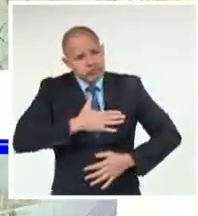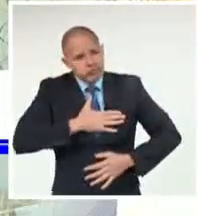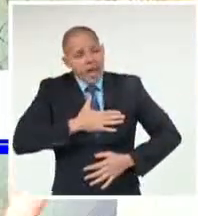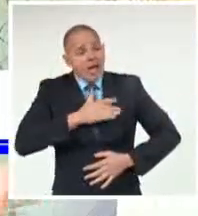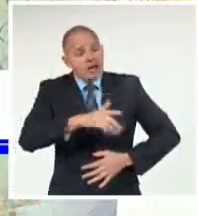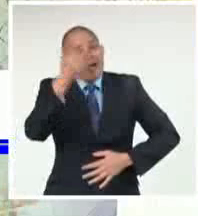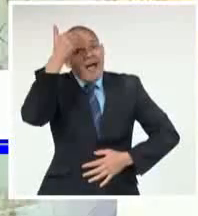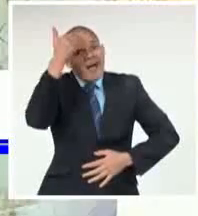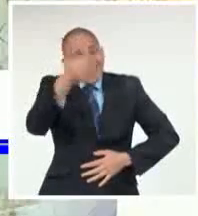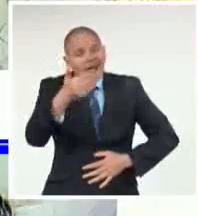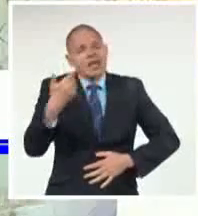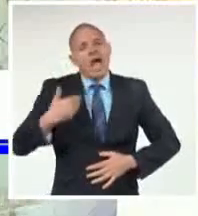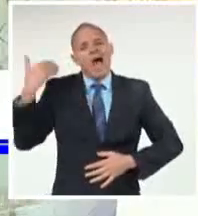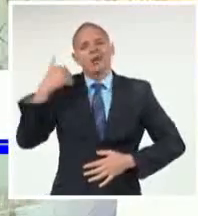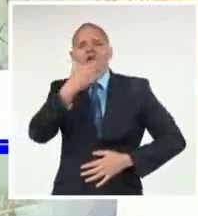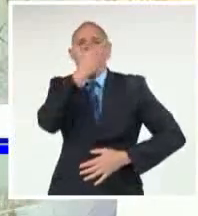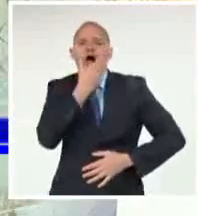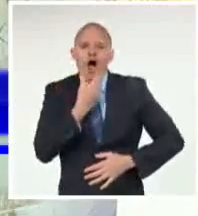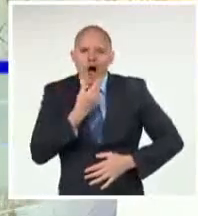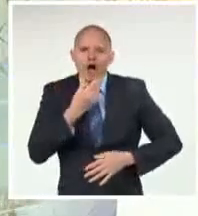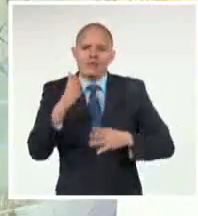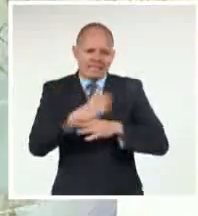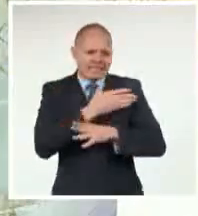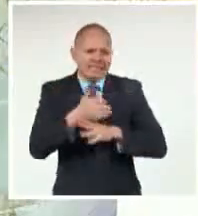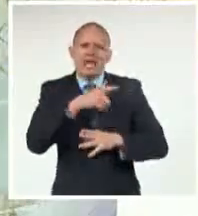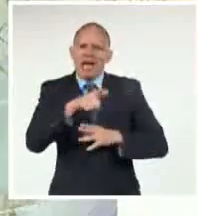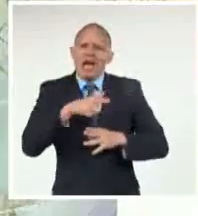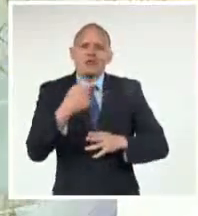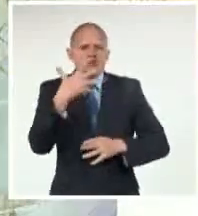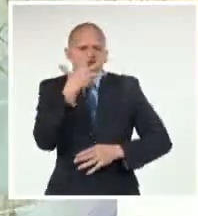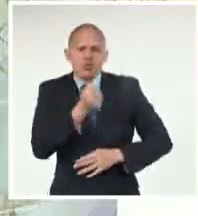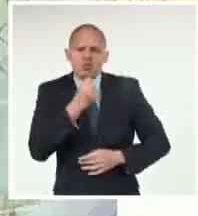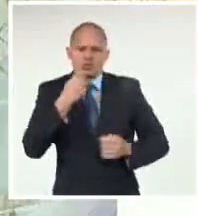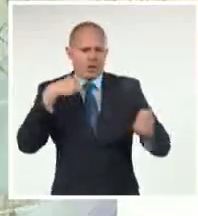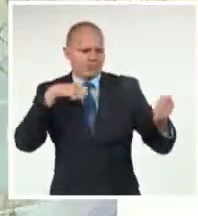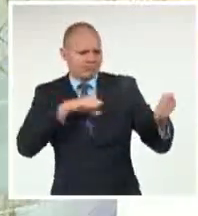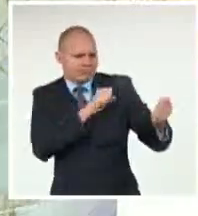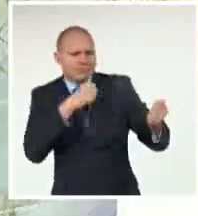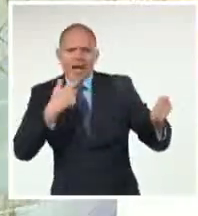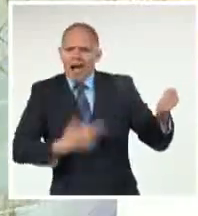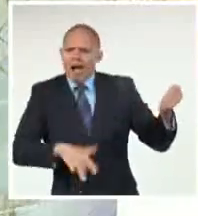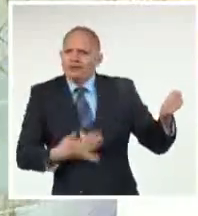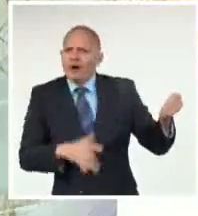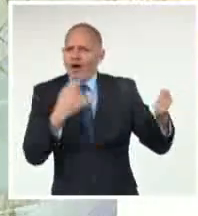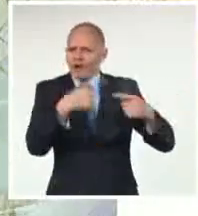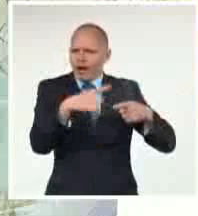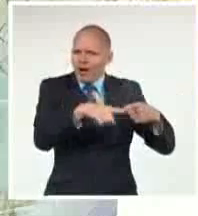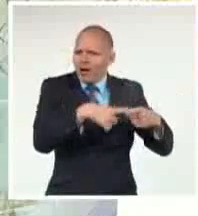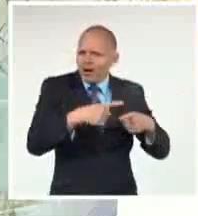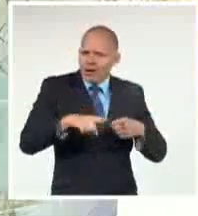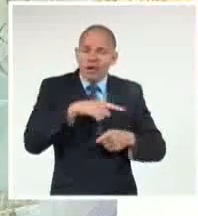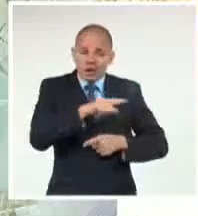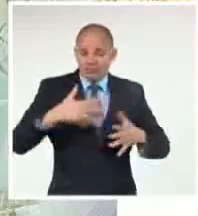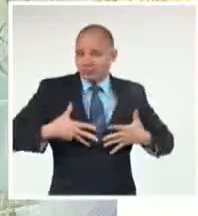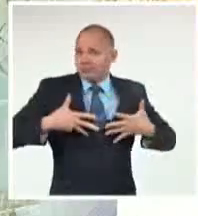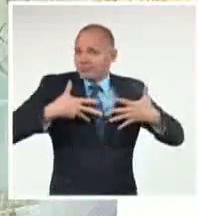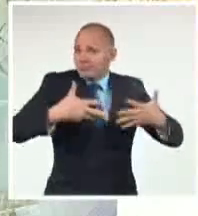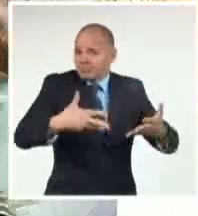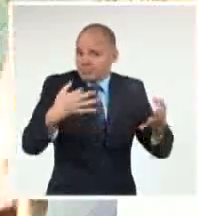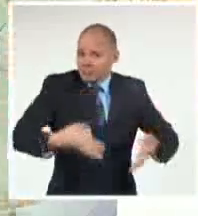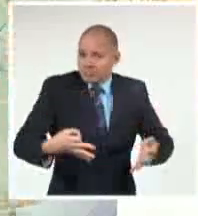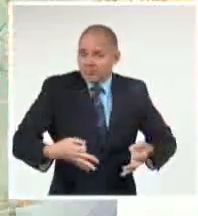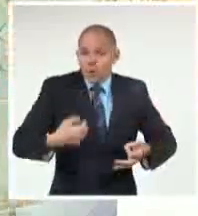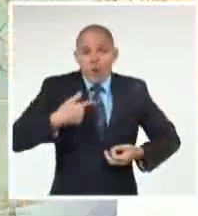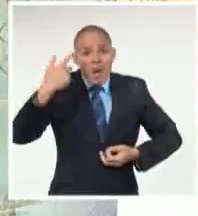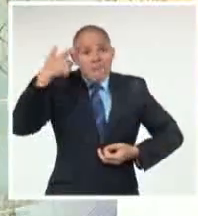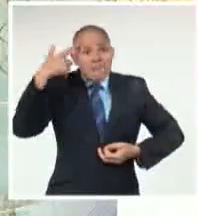Por un futuro mejor Desde la guitarra Desde la voz Desde la canción Y esa entrega Pienso que